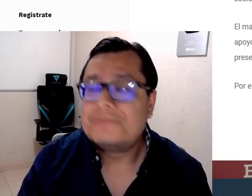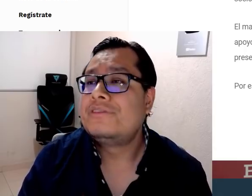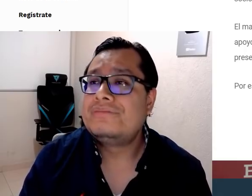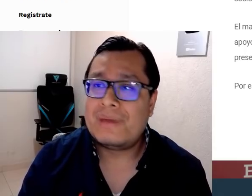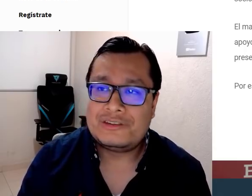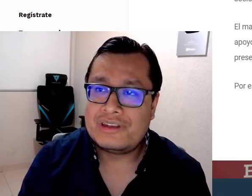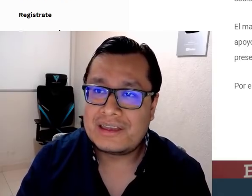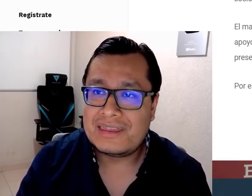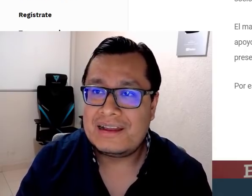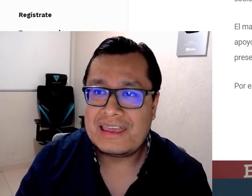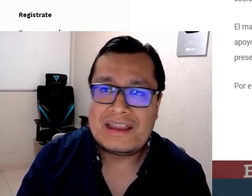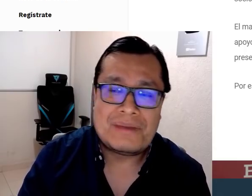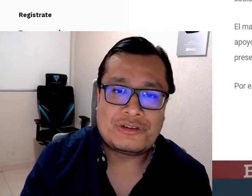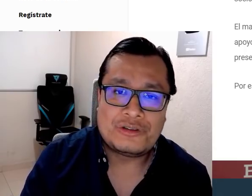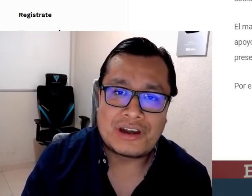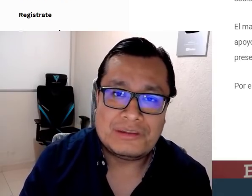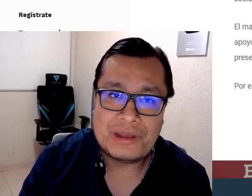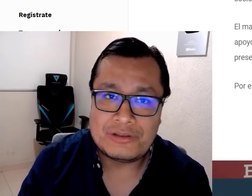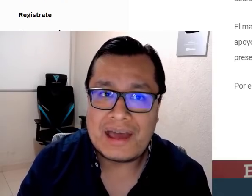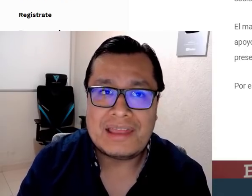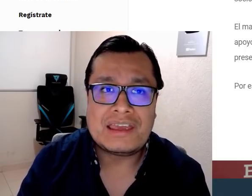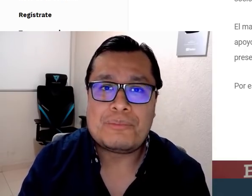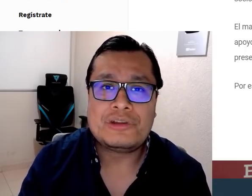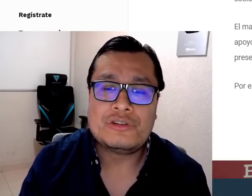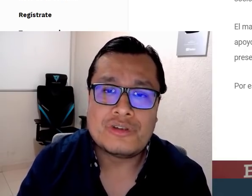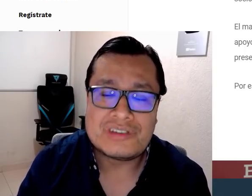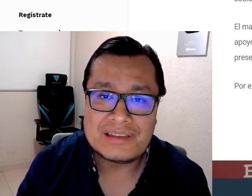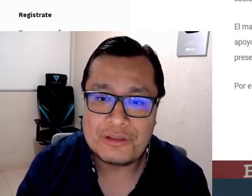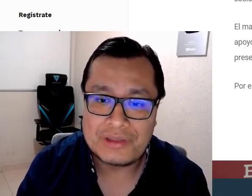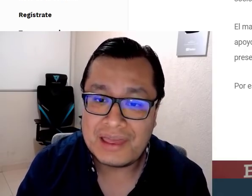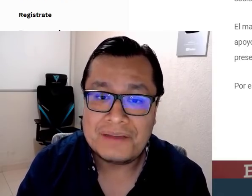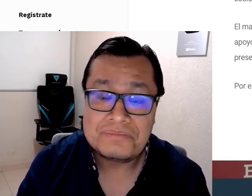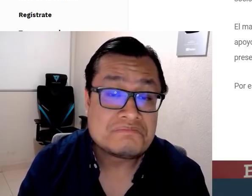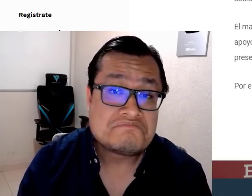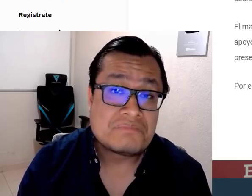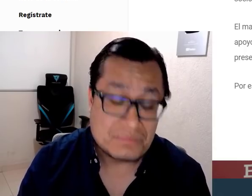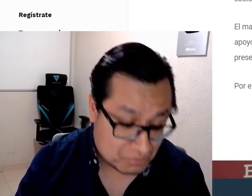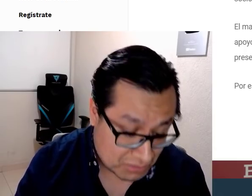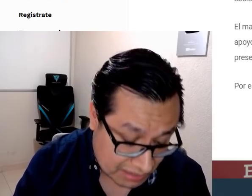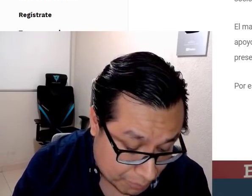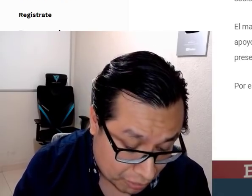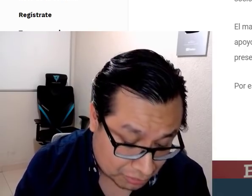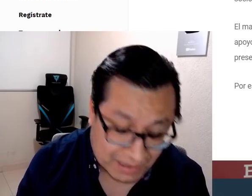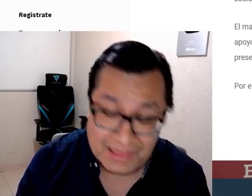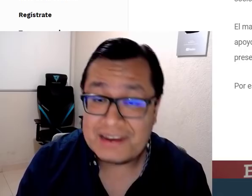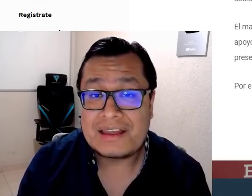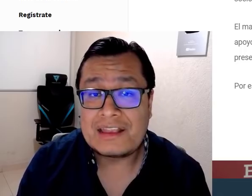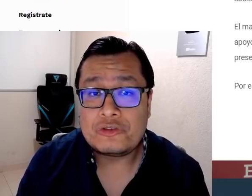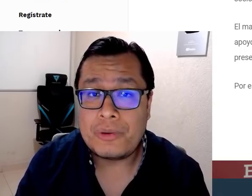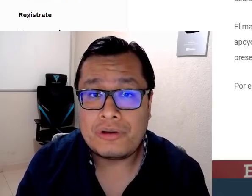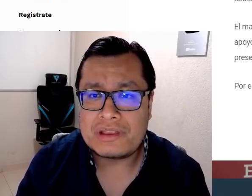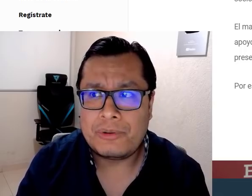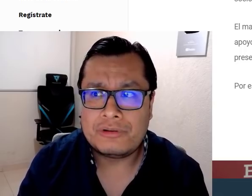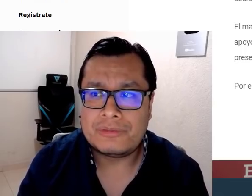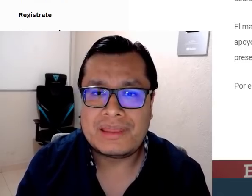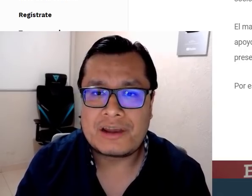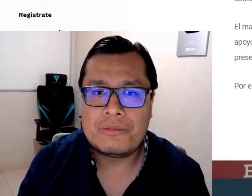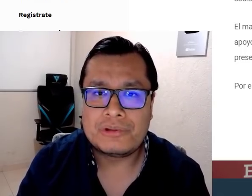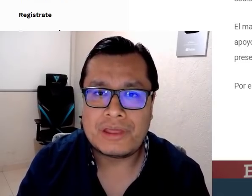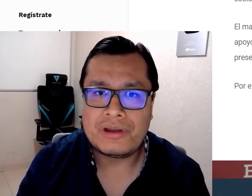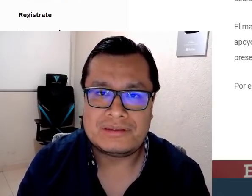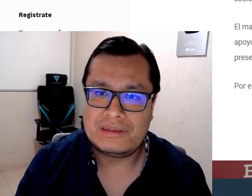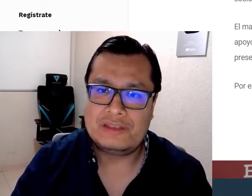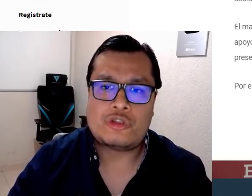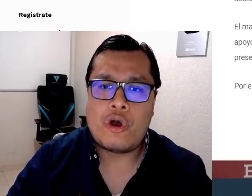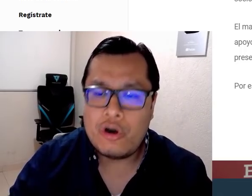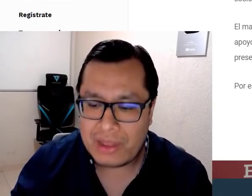cuentas. Mencionan que del Día del Maestro no recibieron nada y que por eso no nos han dado nada. Que tampoco nos van a dar internet, supongo, y tampoco nos van a dar